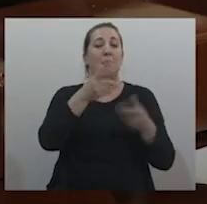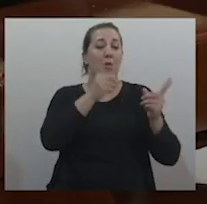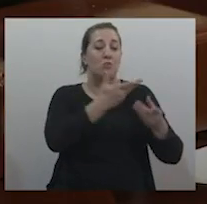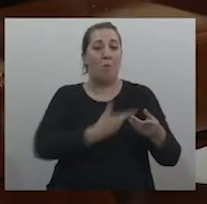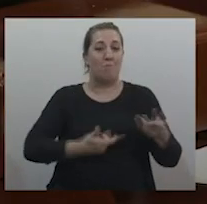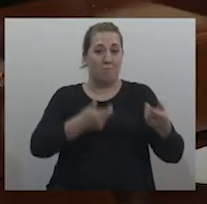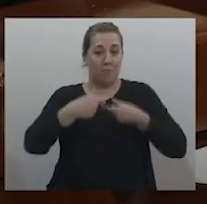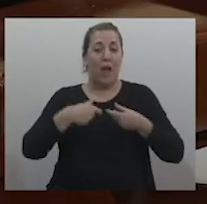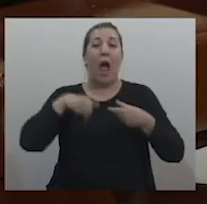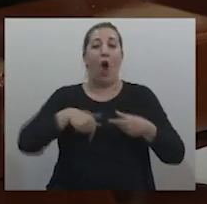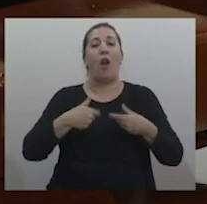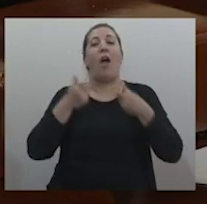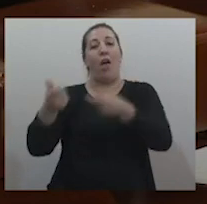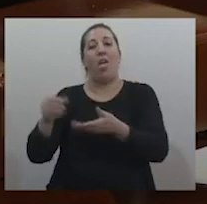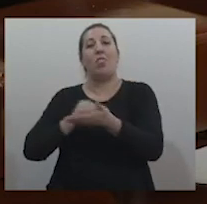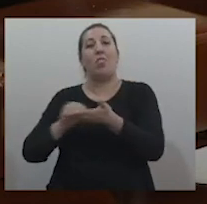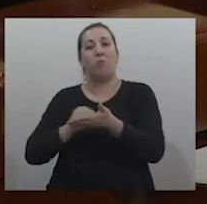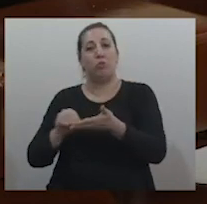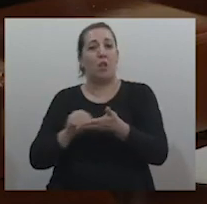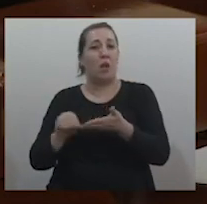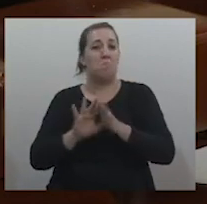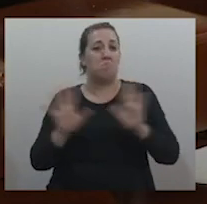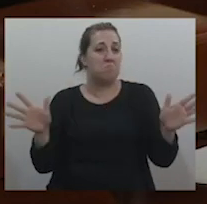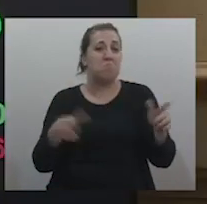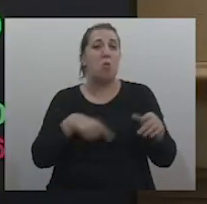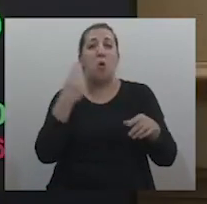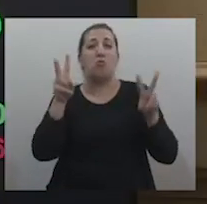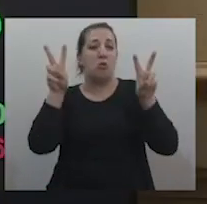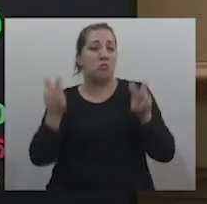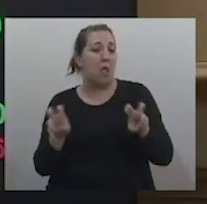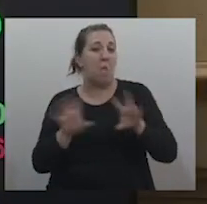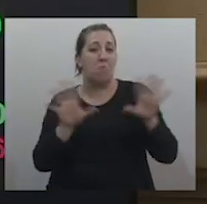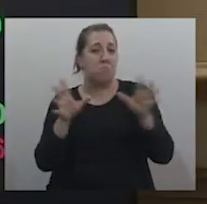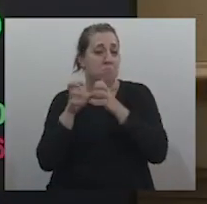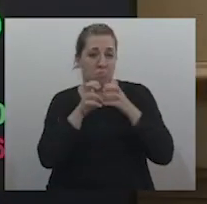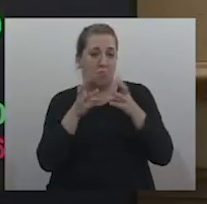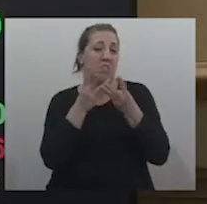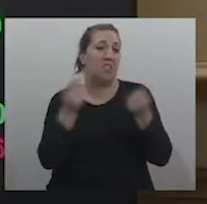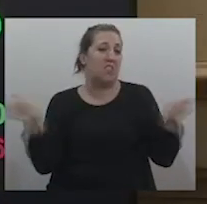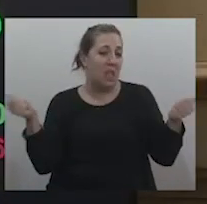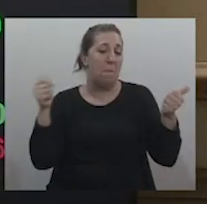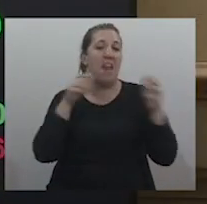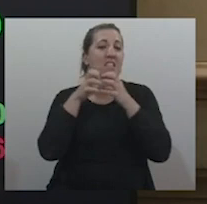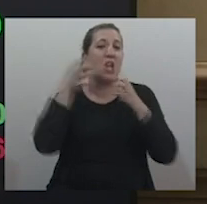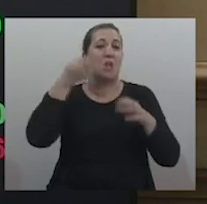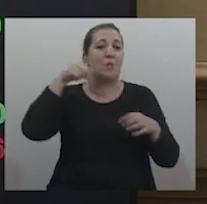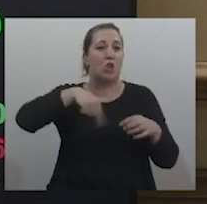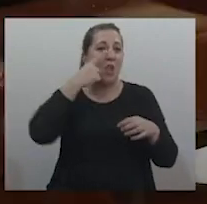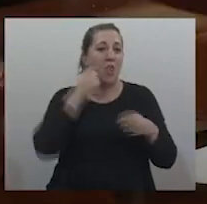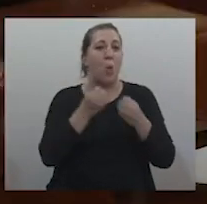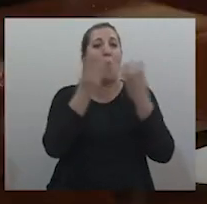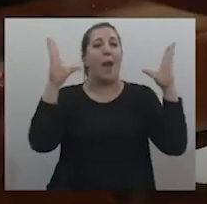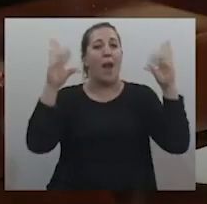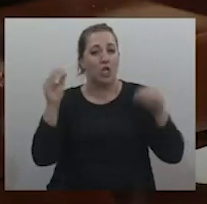a la Cámara de Diputados. Sin otro motivo que tratar, se levanta la sesión especial del día de la fecha. Buenas